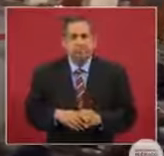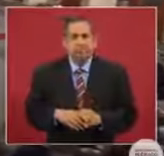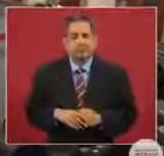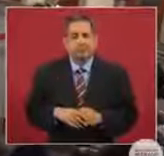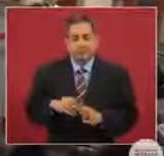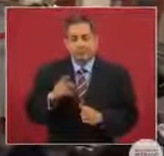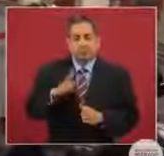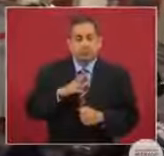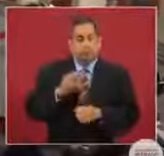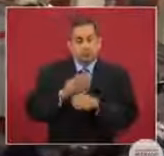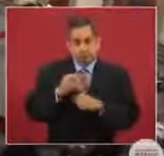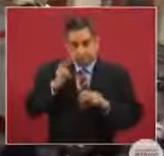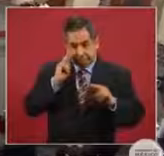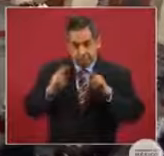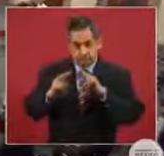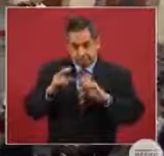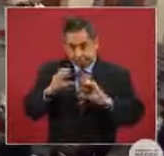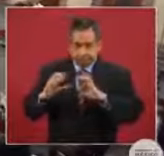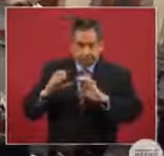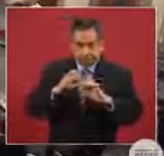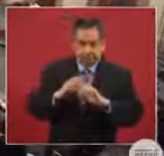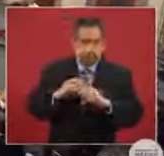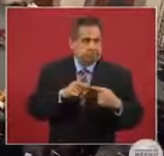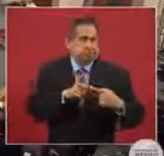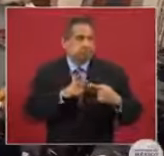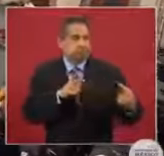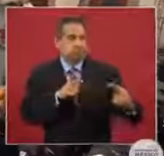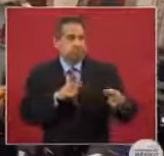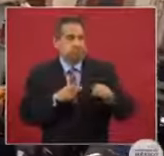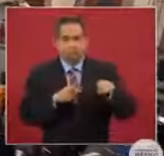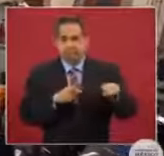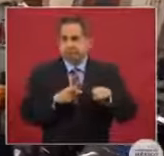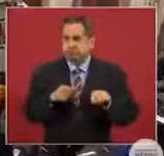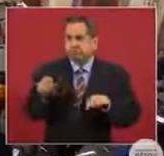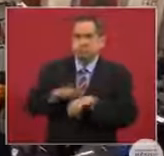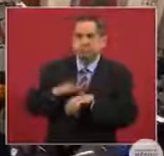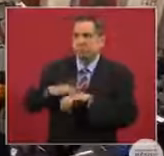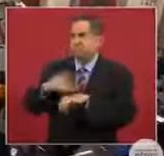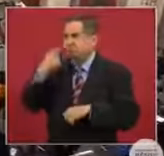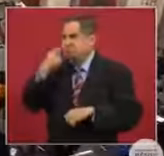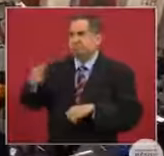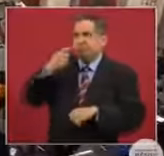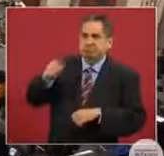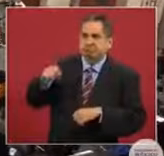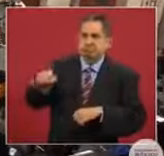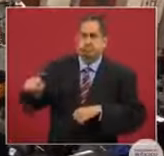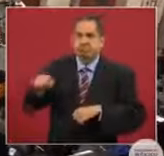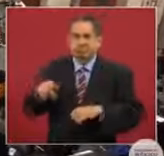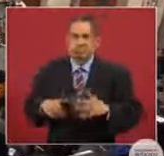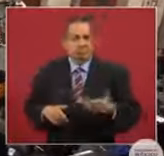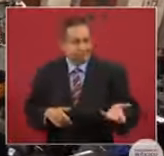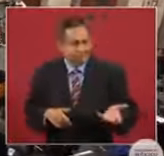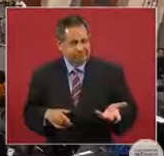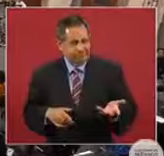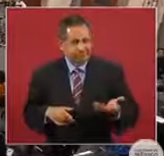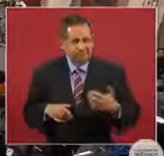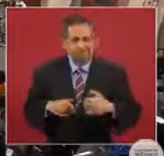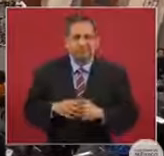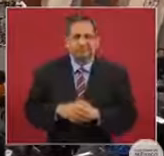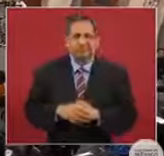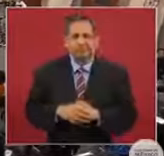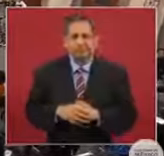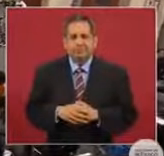están pendientes nuestros adversarios de todo. Hasta había un…